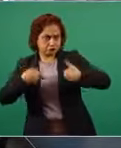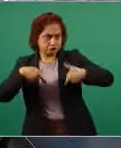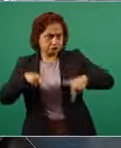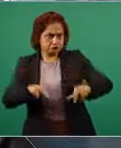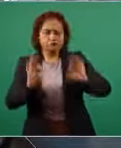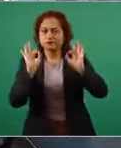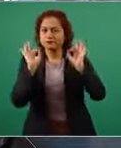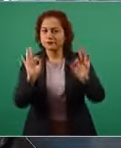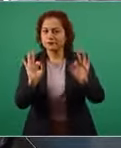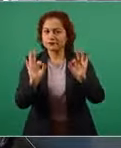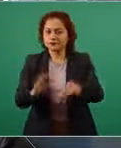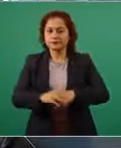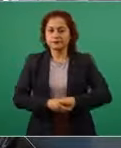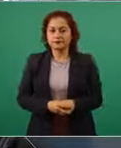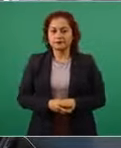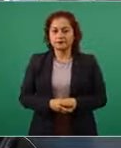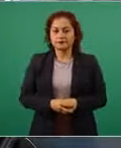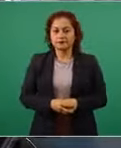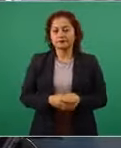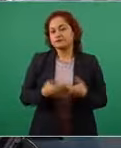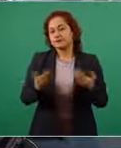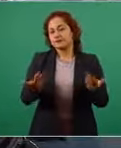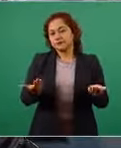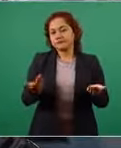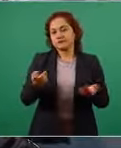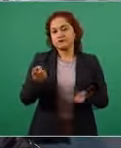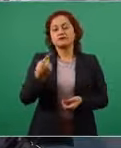y nos recomiendan siempre